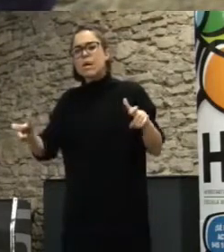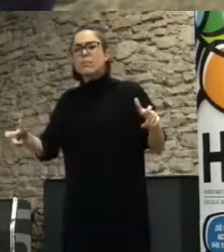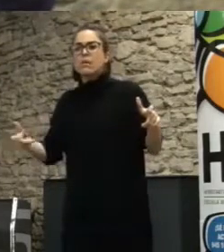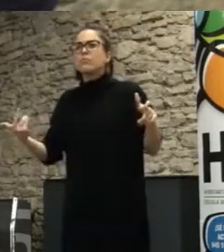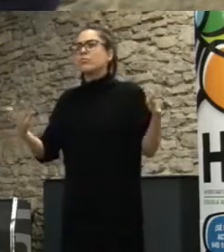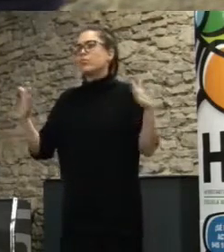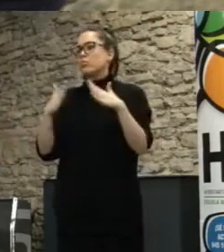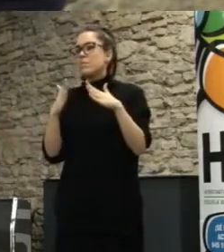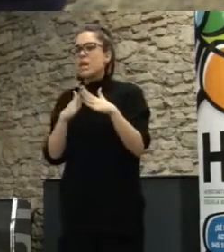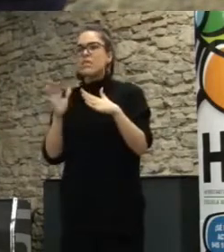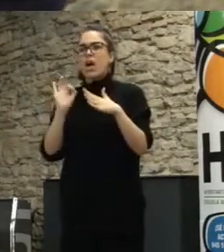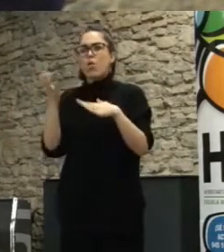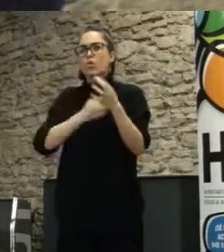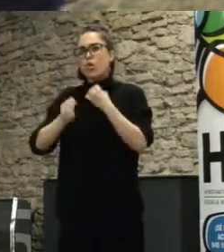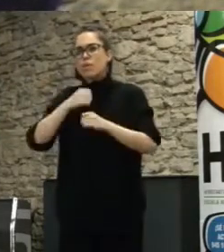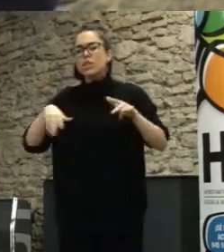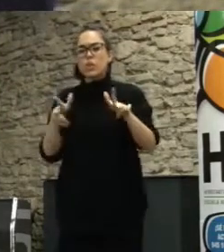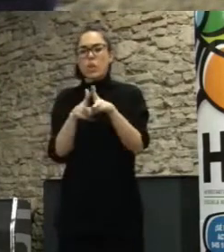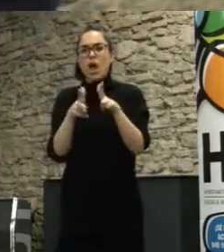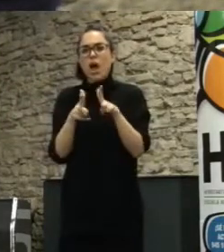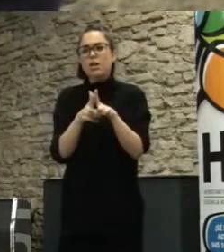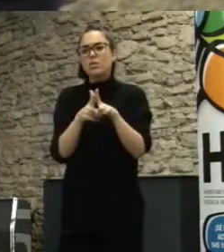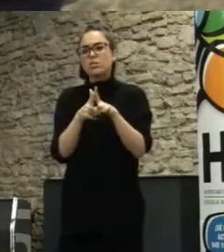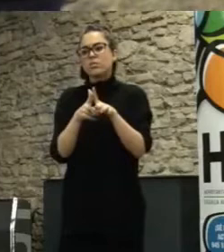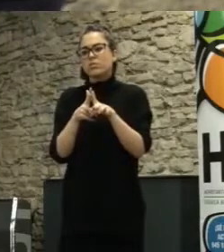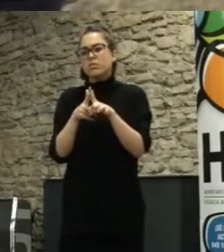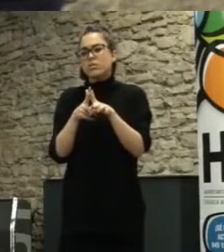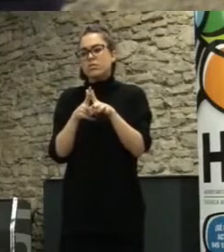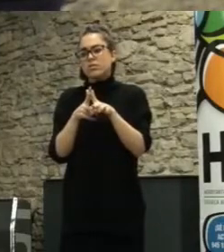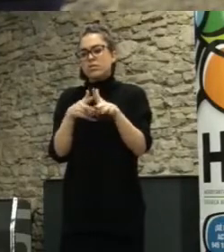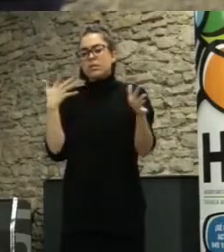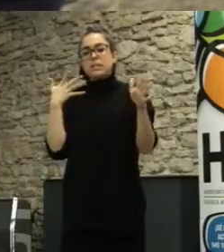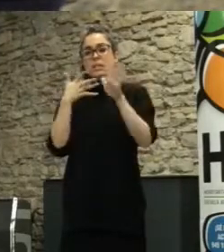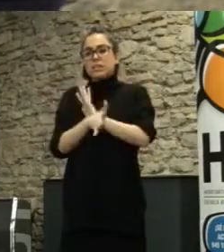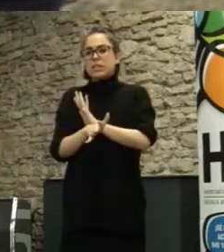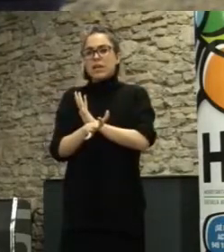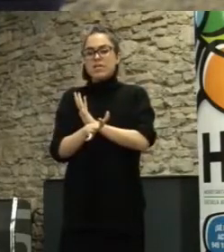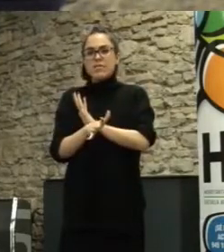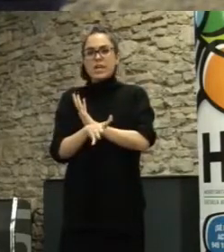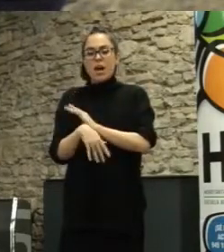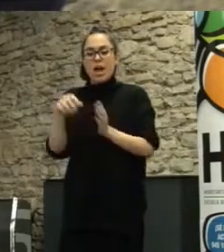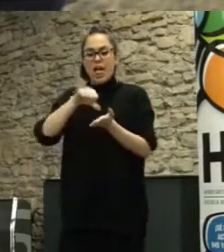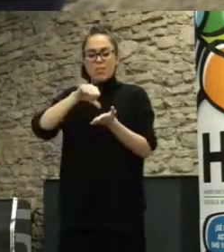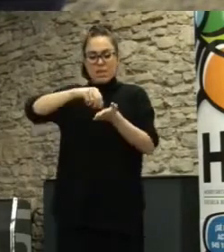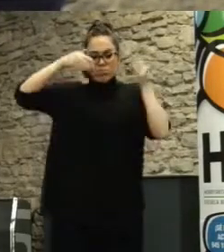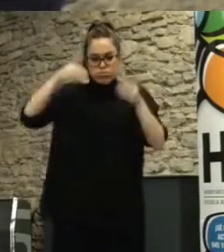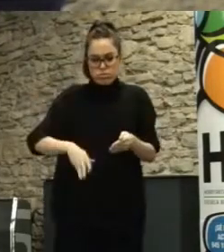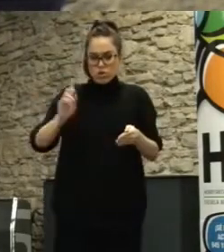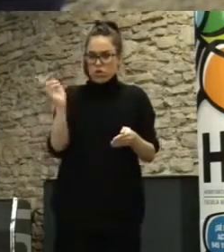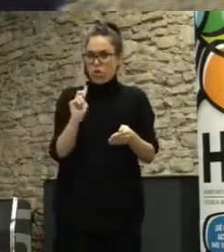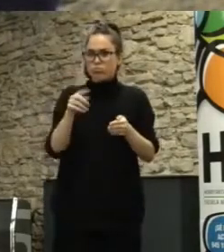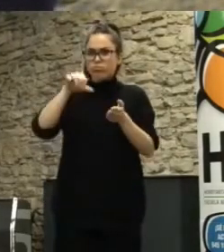vivienda hay algunos economía social o sea el intento de llegar a la periferia de Madrid al Madrid Sur se empezó en Villa Verde el proyecto